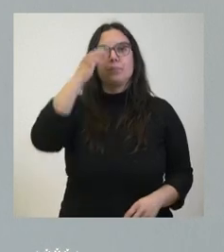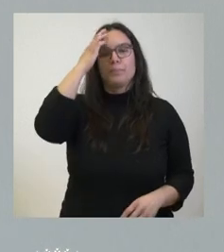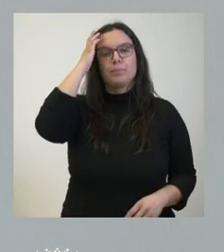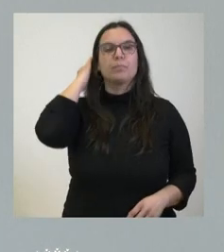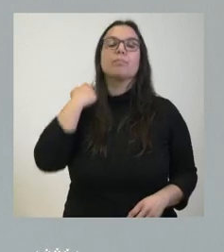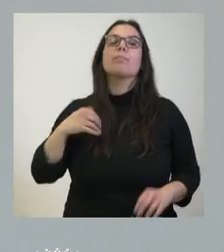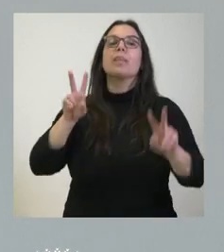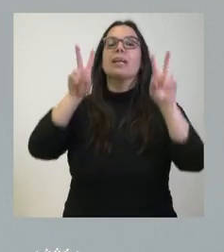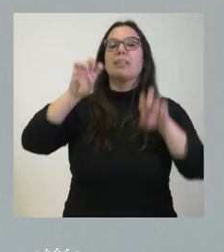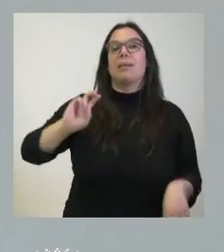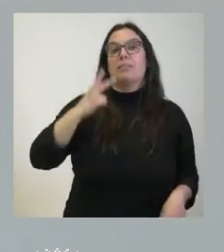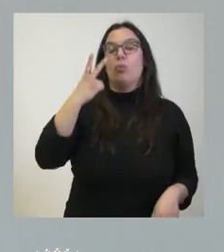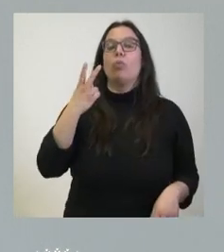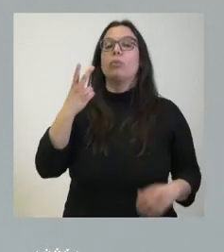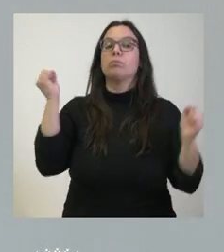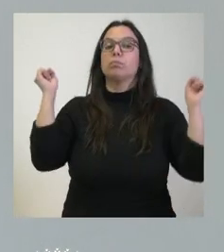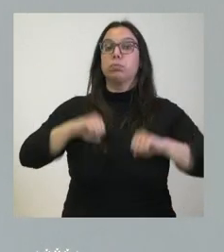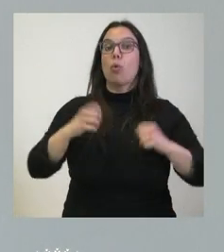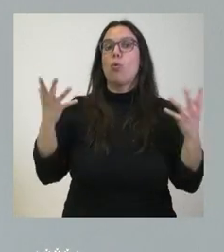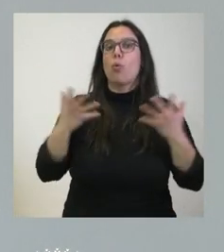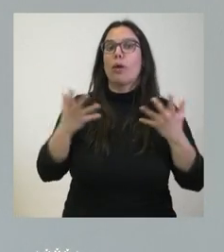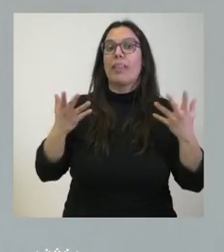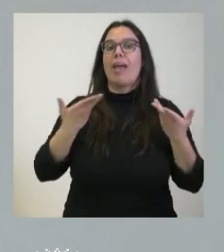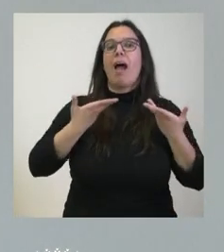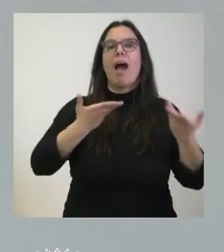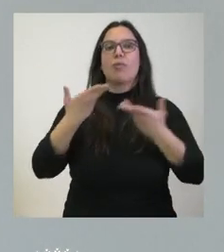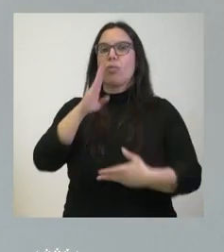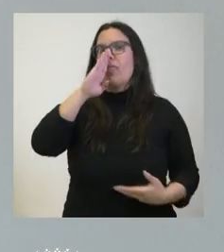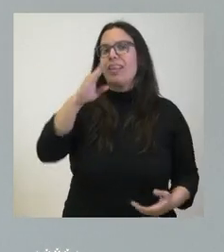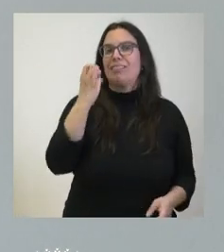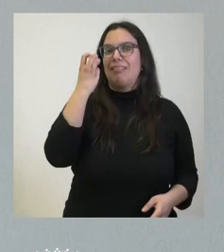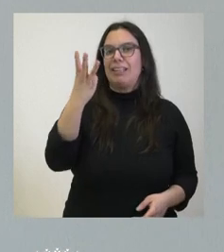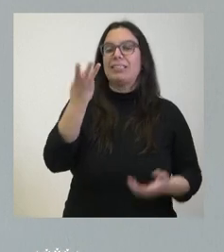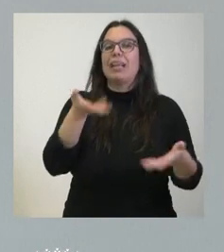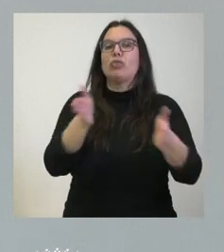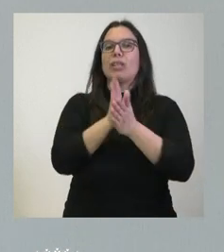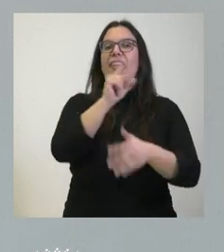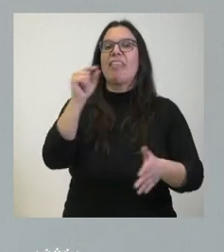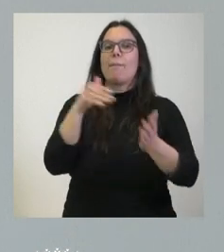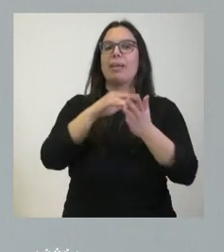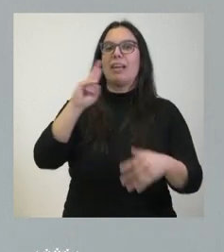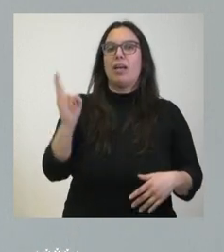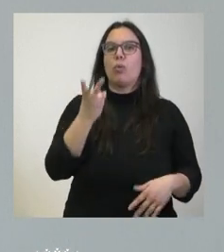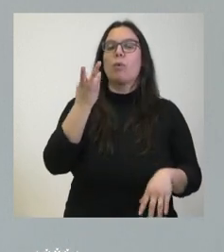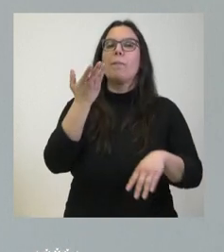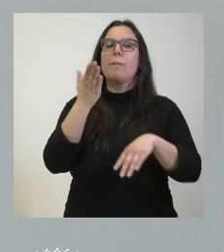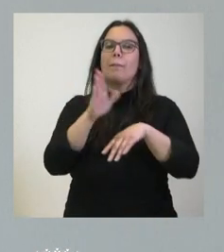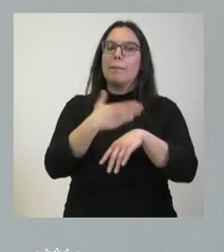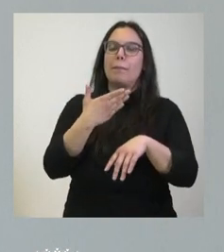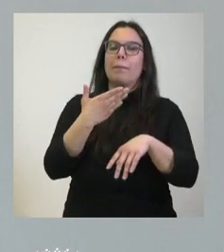se aprueba con carácter de urgencia tres ayudas directas por valor de 100.000 euros para diversas